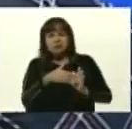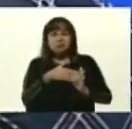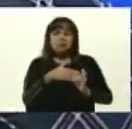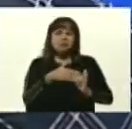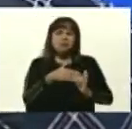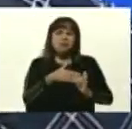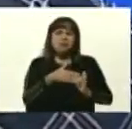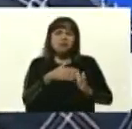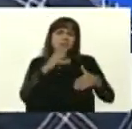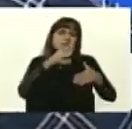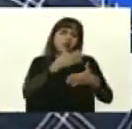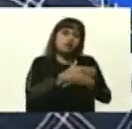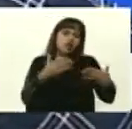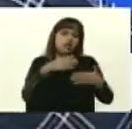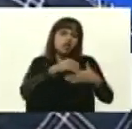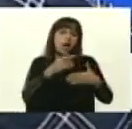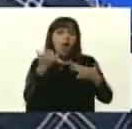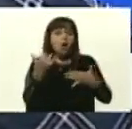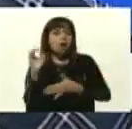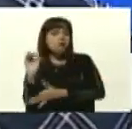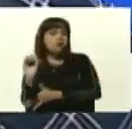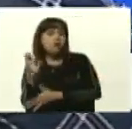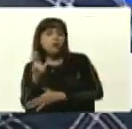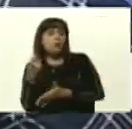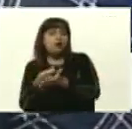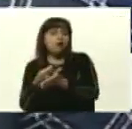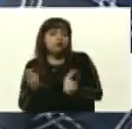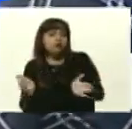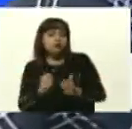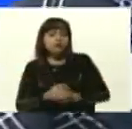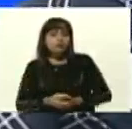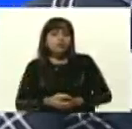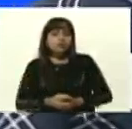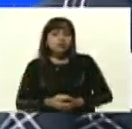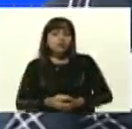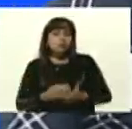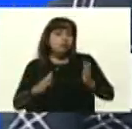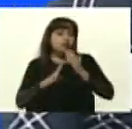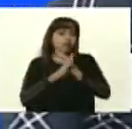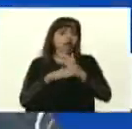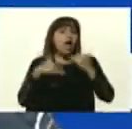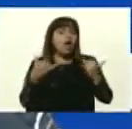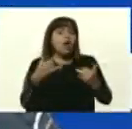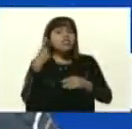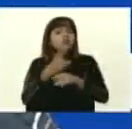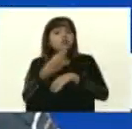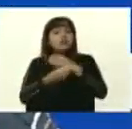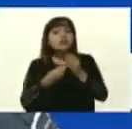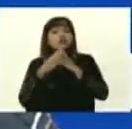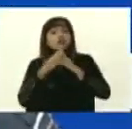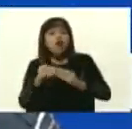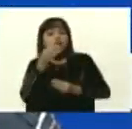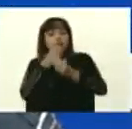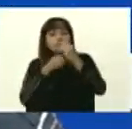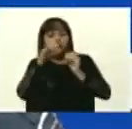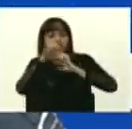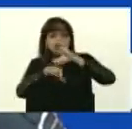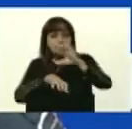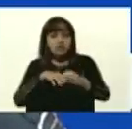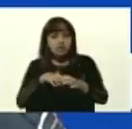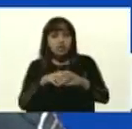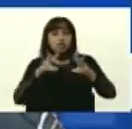cero. Y eso nos obligó a producir todo el alimento para animales, a crear nuevas